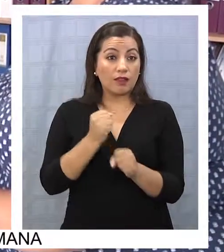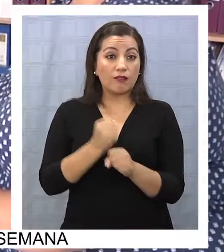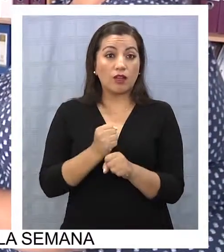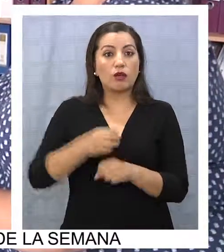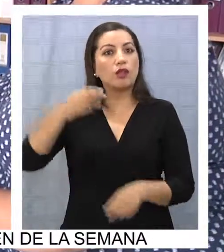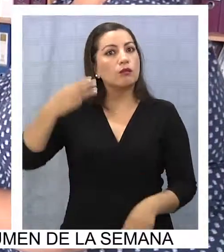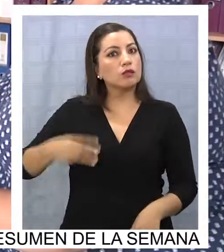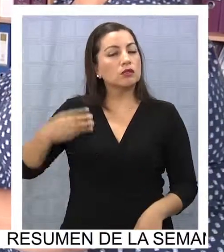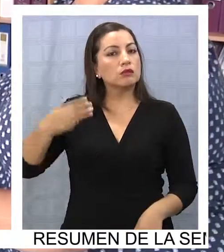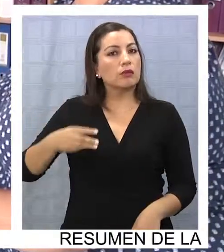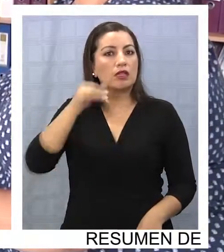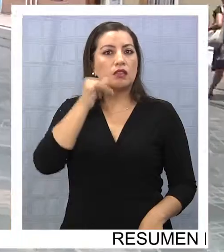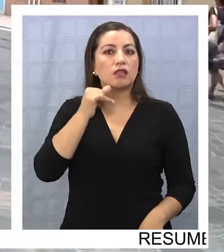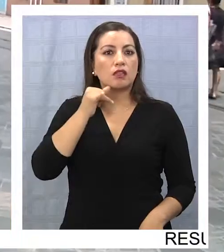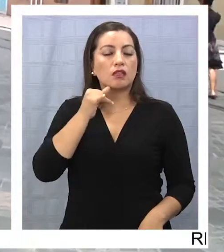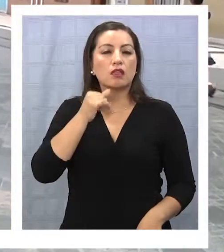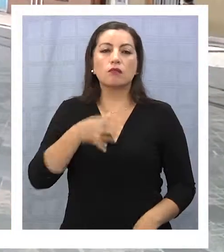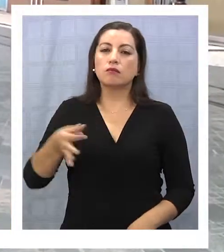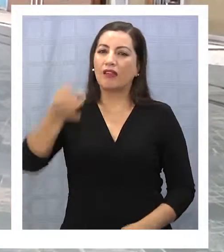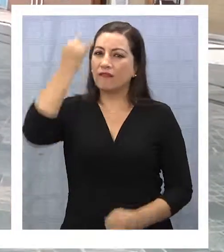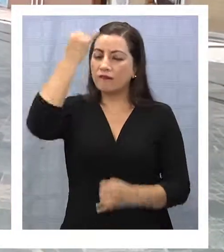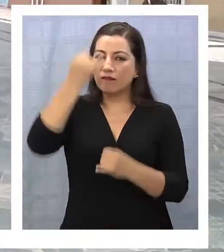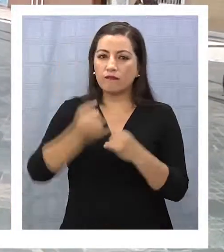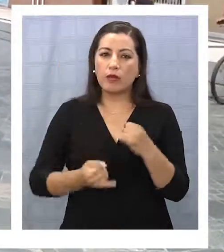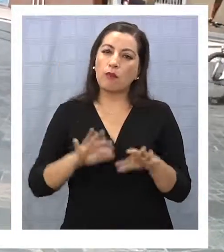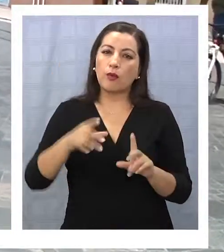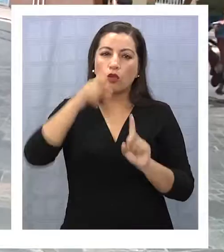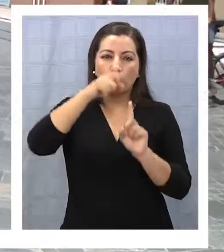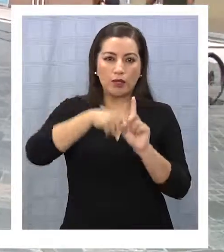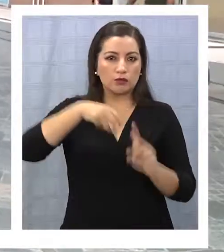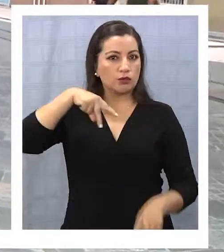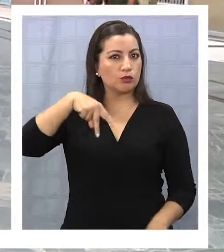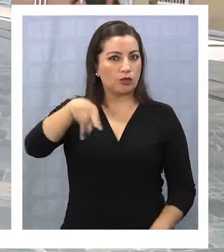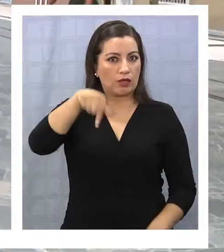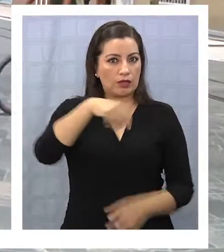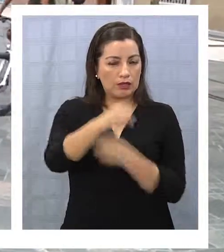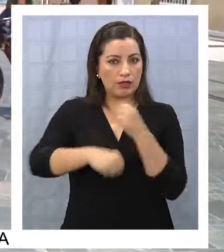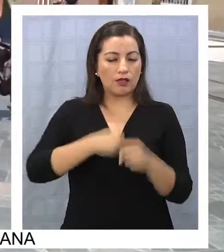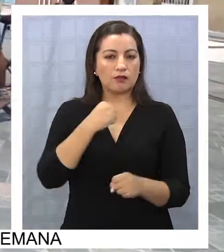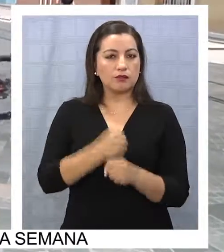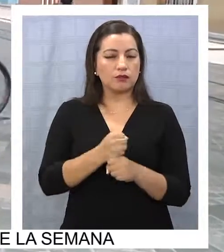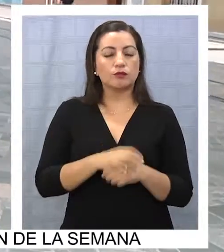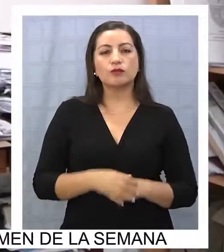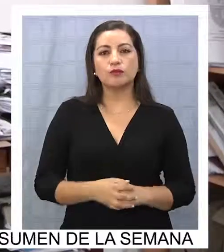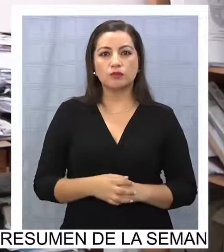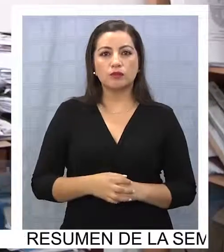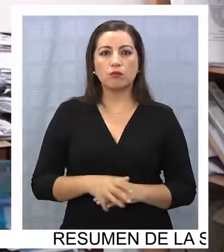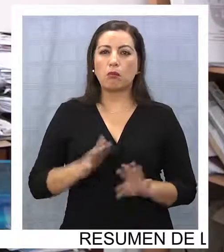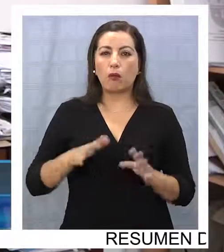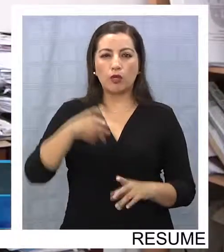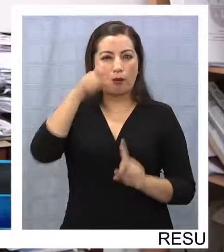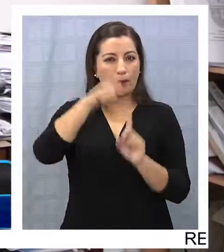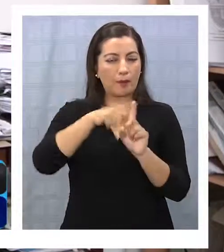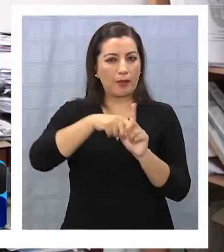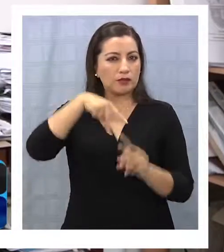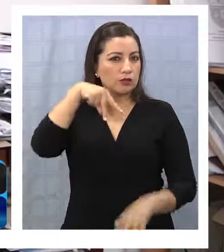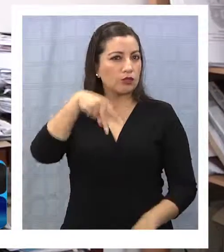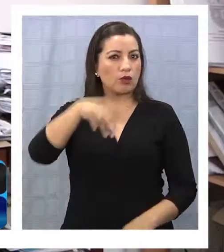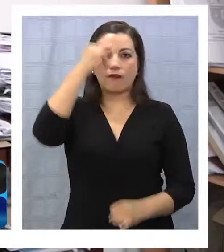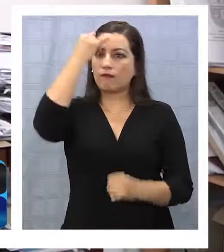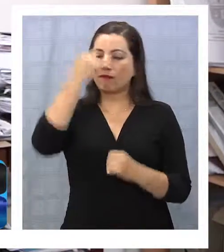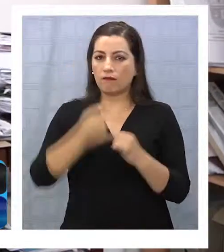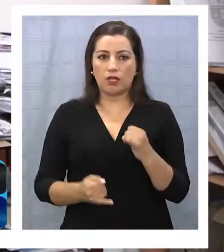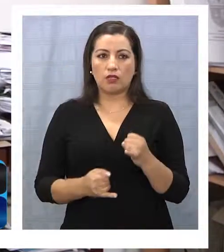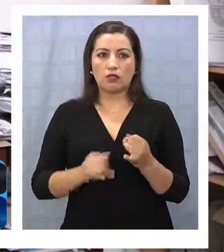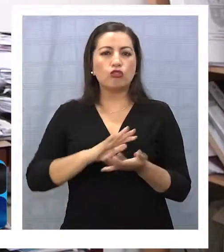el municipio de Iquique, deberían estar listos durante el mes de junio de este año. Estos van a estar terminados para junio en su totalidad, con los